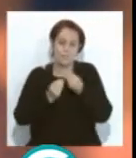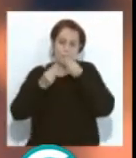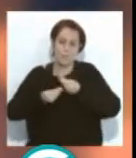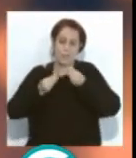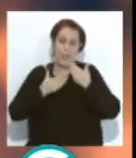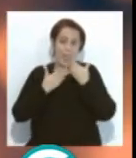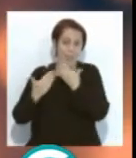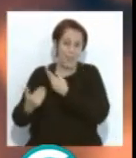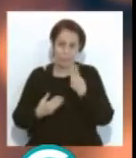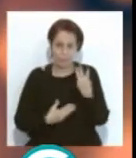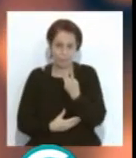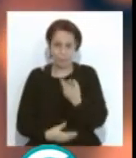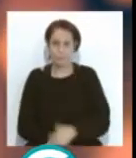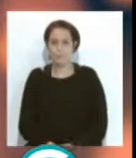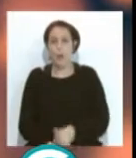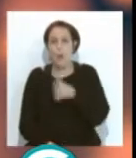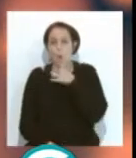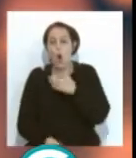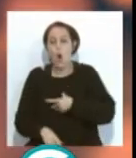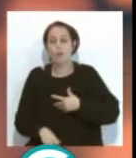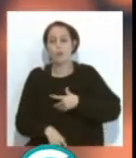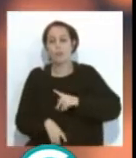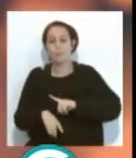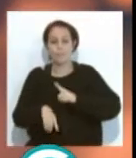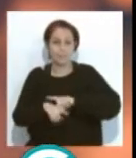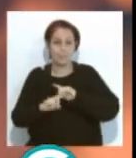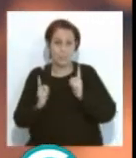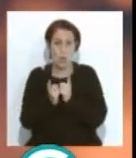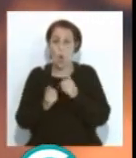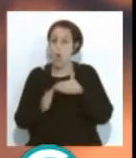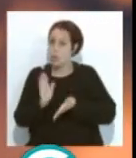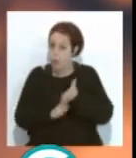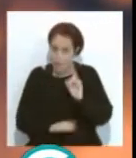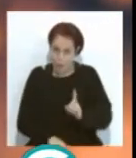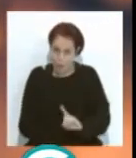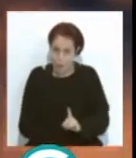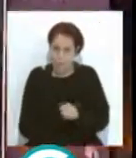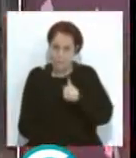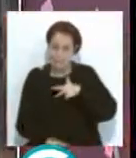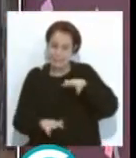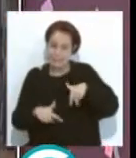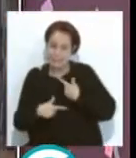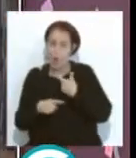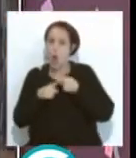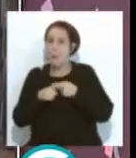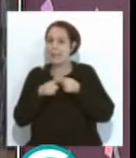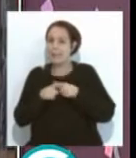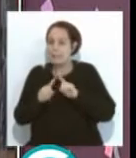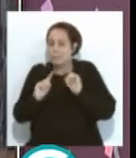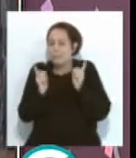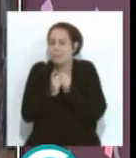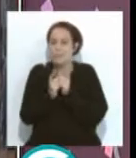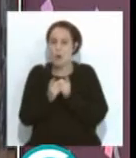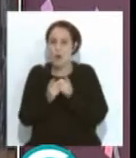los tres por el ratito y todavía no nos vamos, nos permiten que vamos a compartir una pequeña dosis de